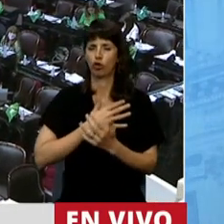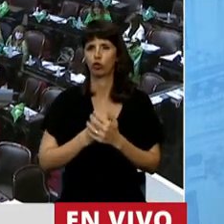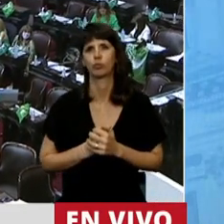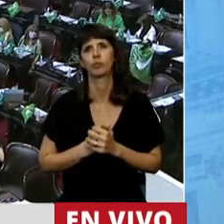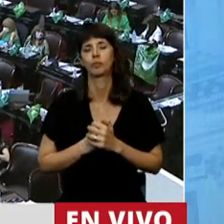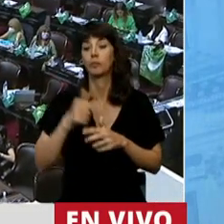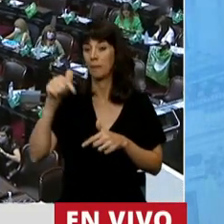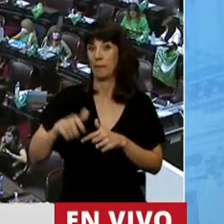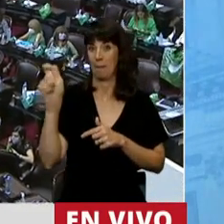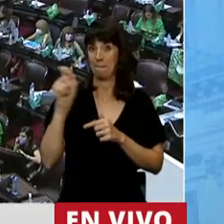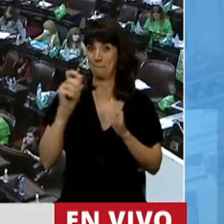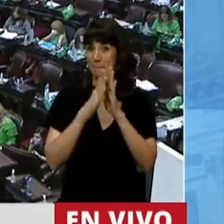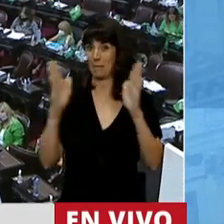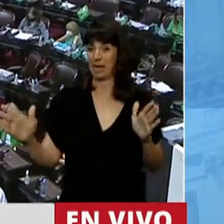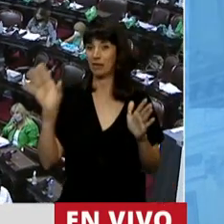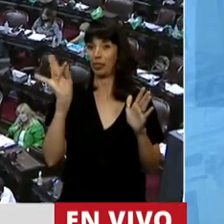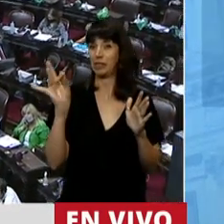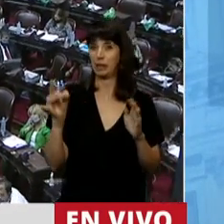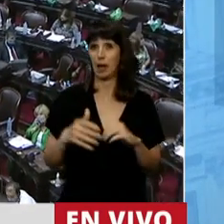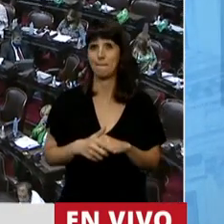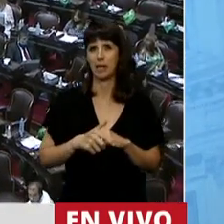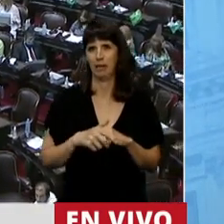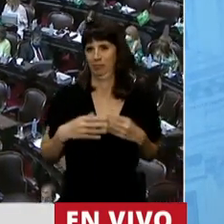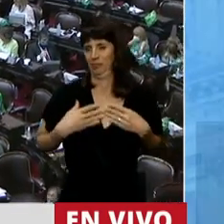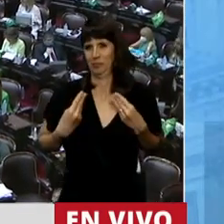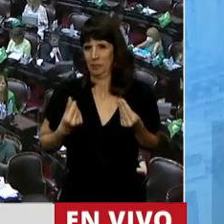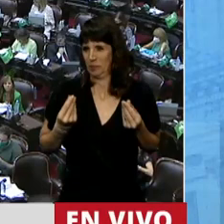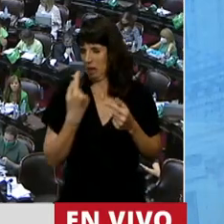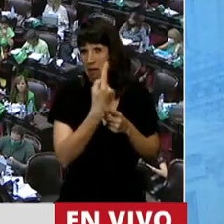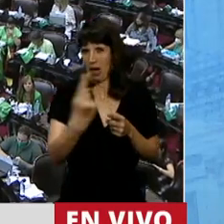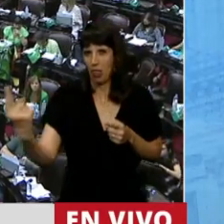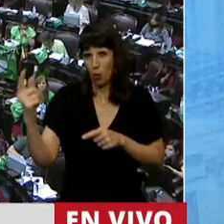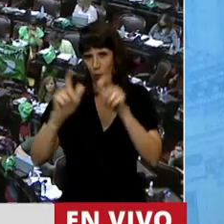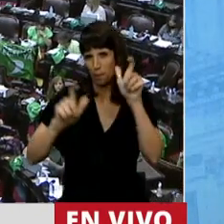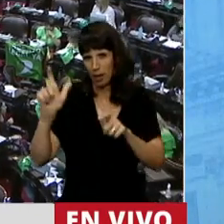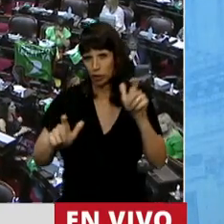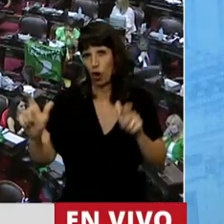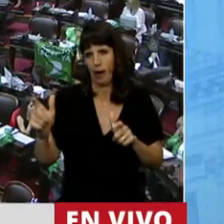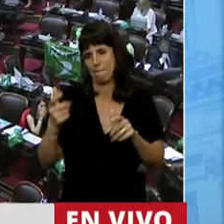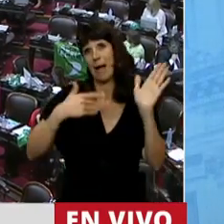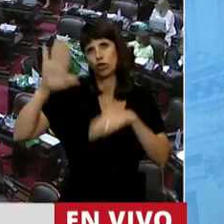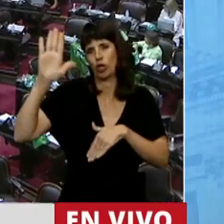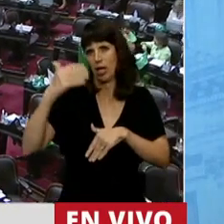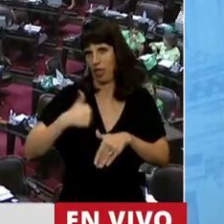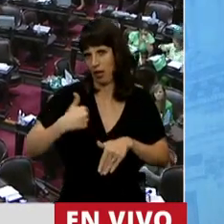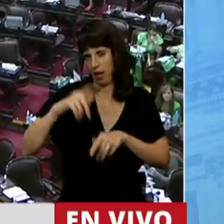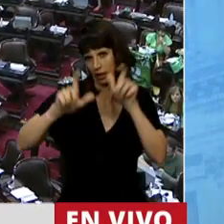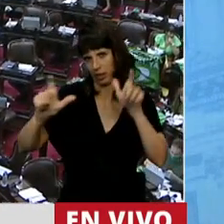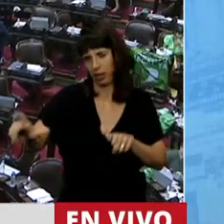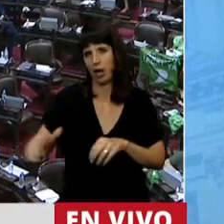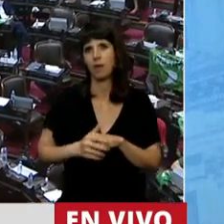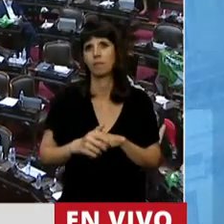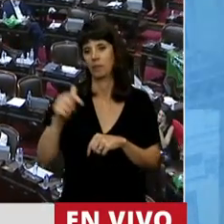en este mes de diciembre, tan sensible para la mayoría de los argentinos, en este año